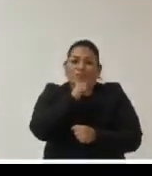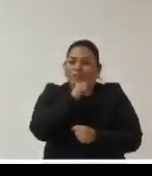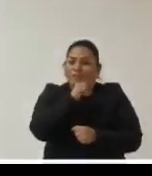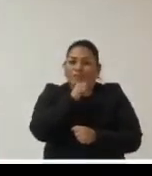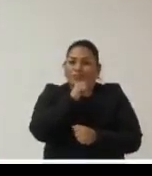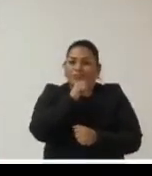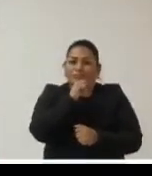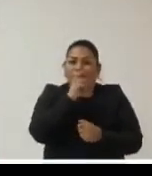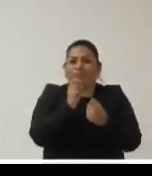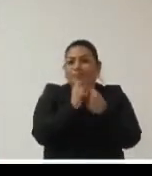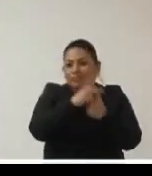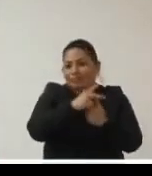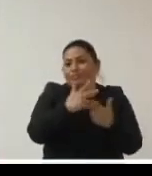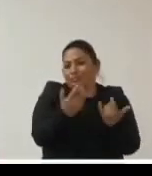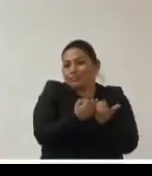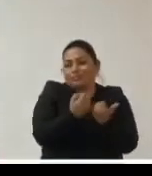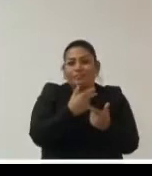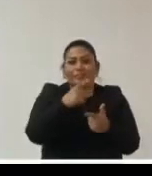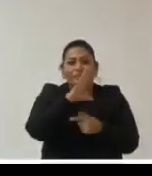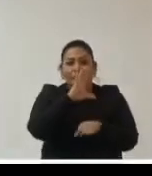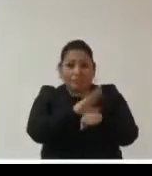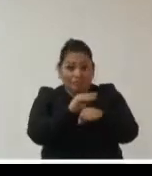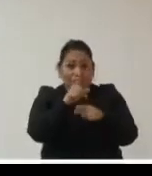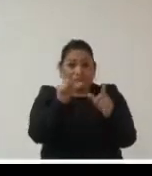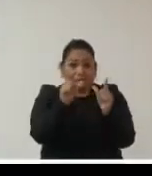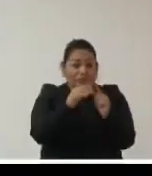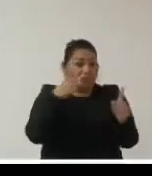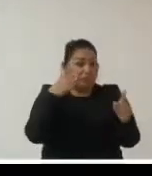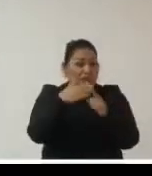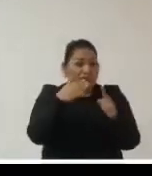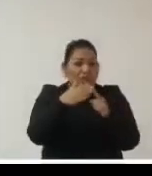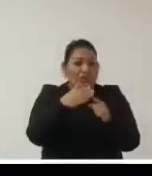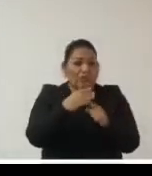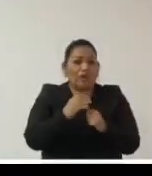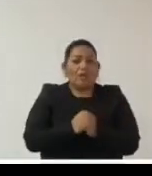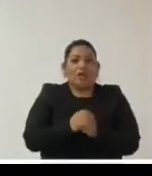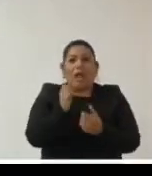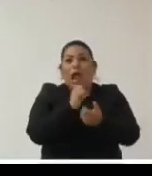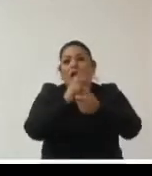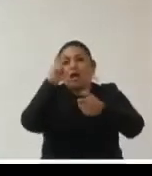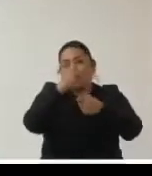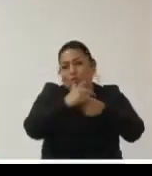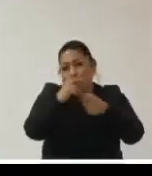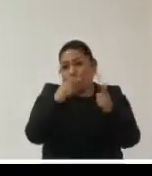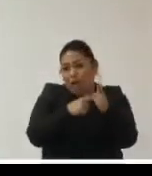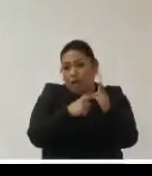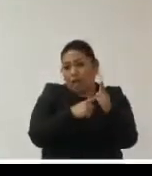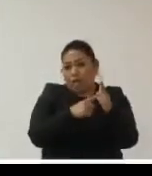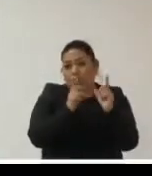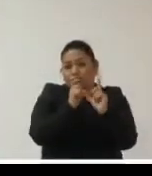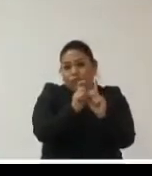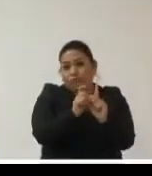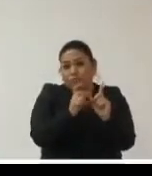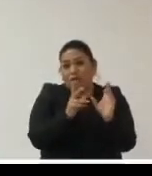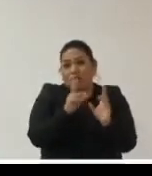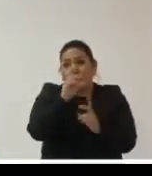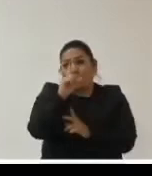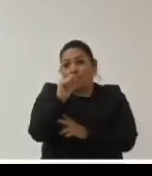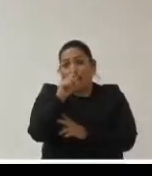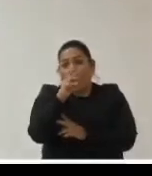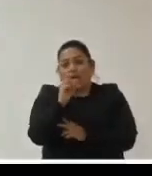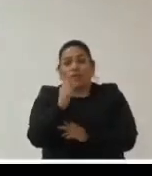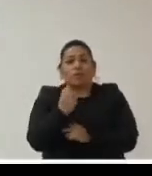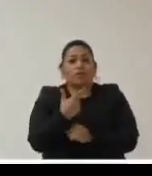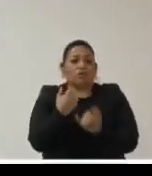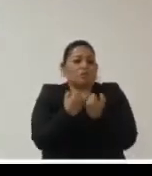caso europeo yo creo permítame hacer una pequeña referencia que el Reglamento General de Protección de Datos creo que ha estado a la altura